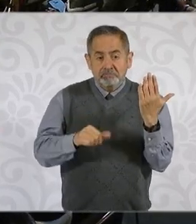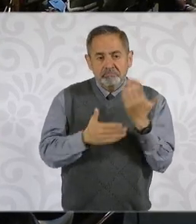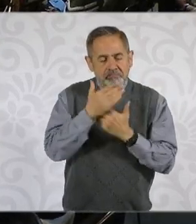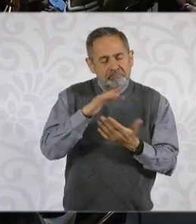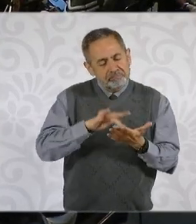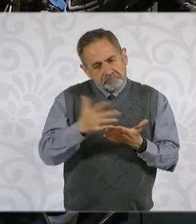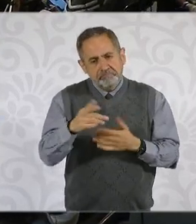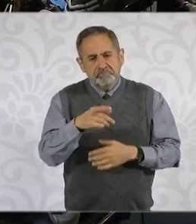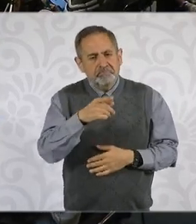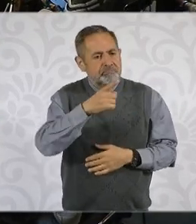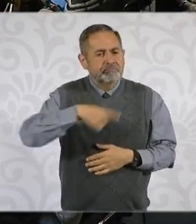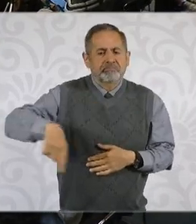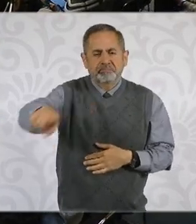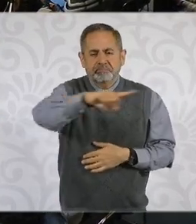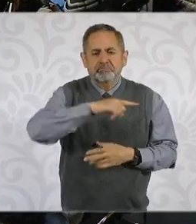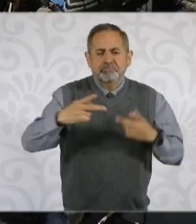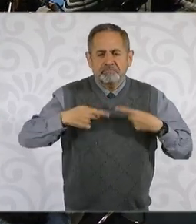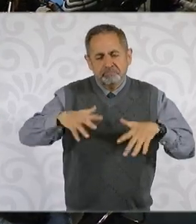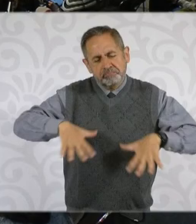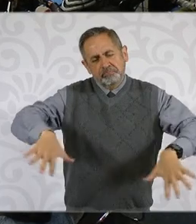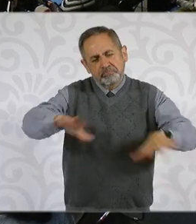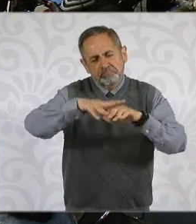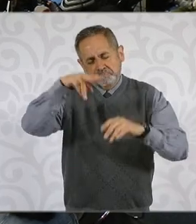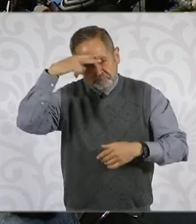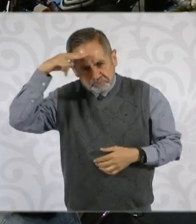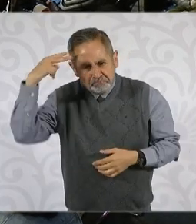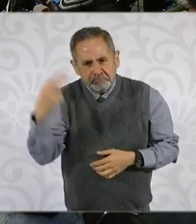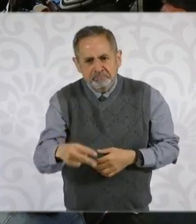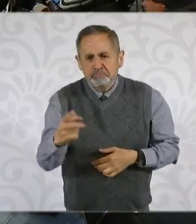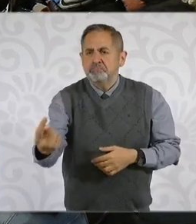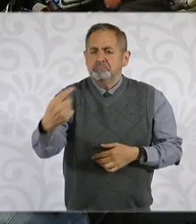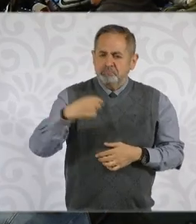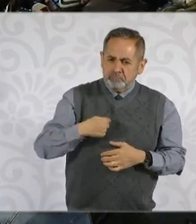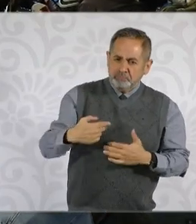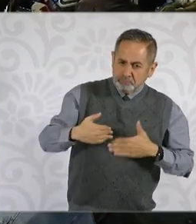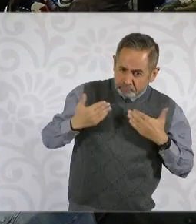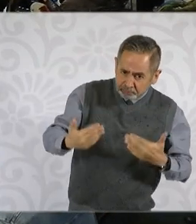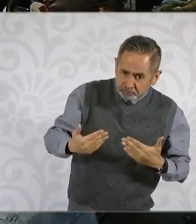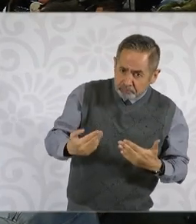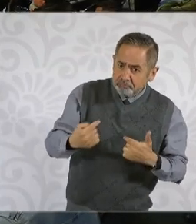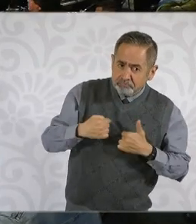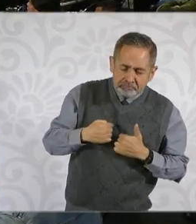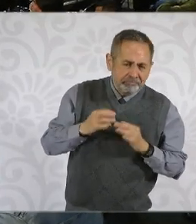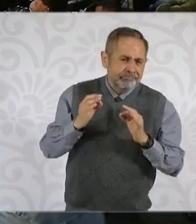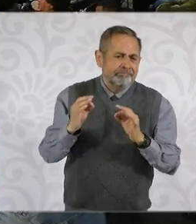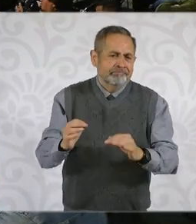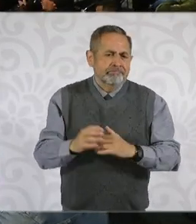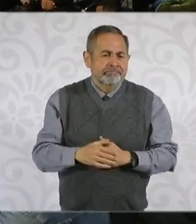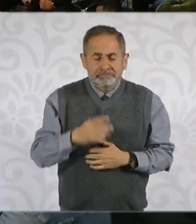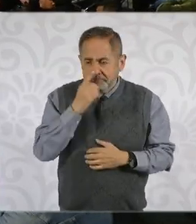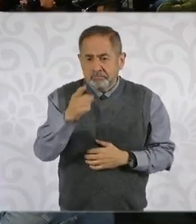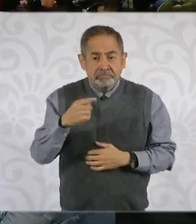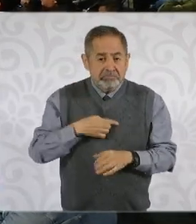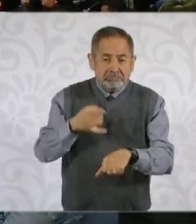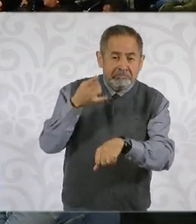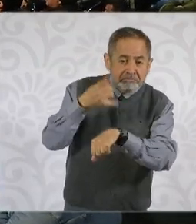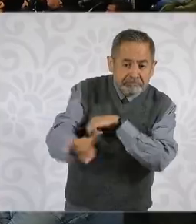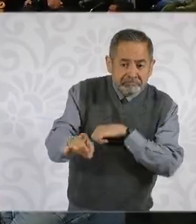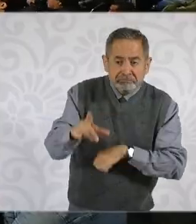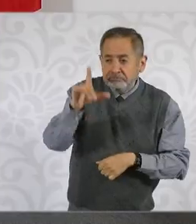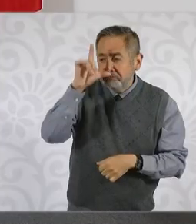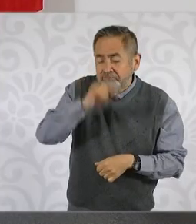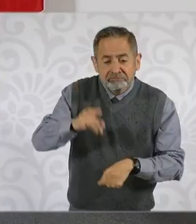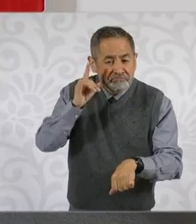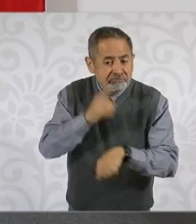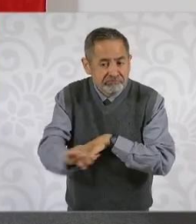agradecer al pueblo de México por la confianza siempre y decir que no vamos a fallar, que vamos a